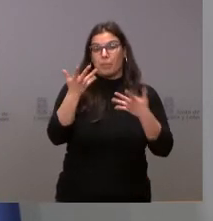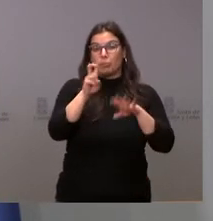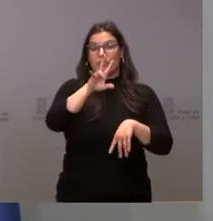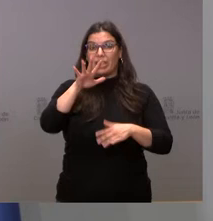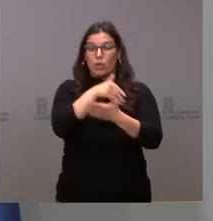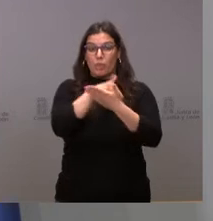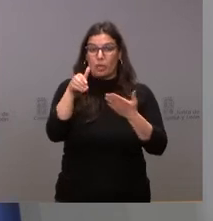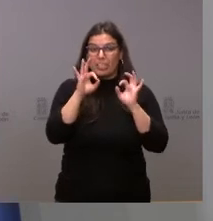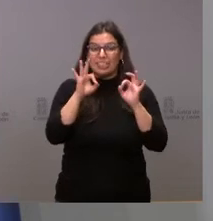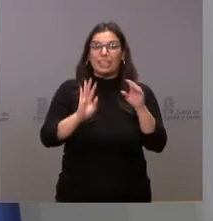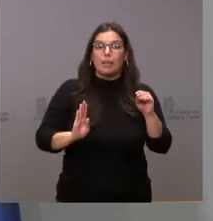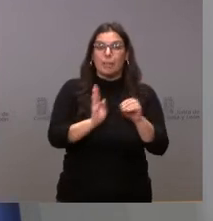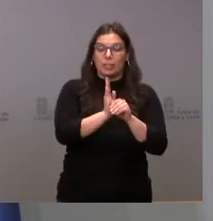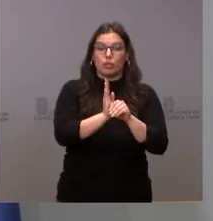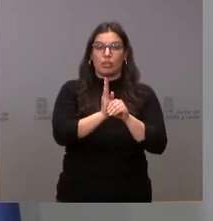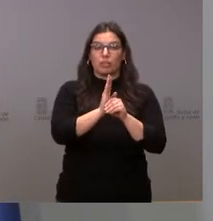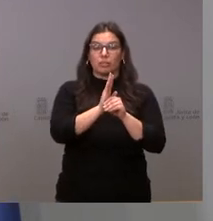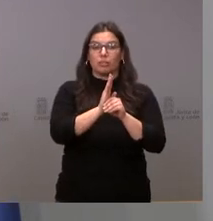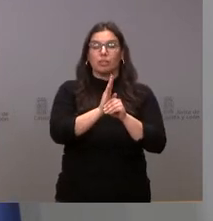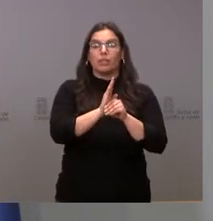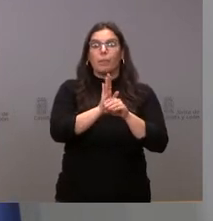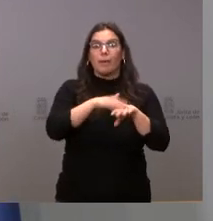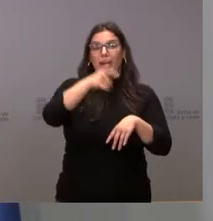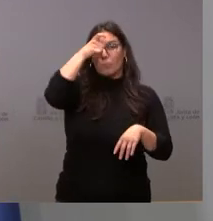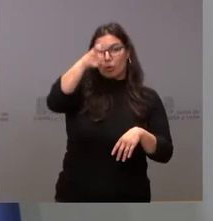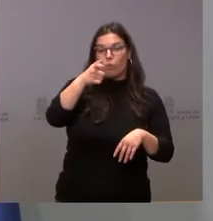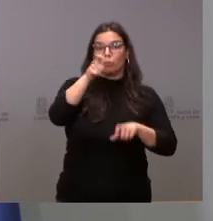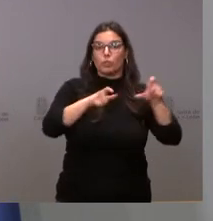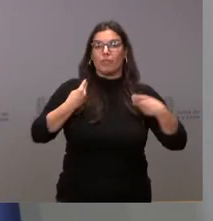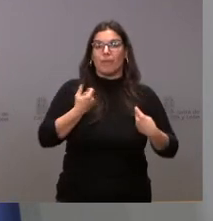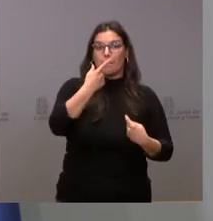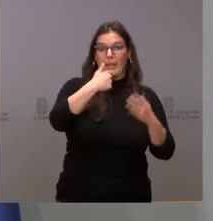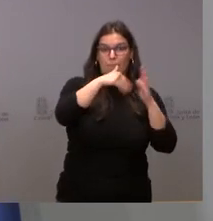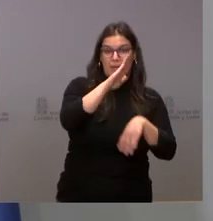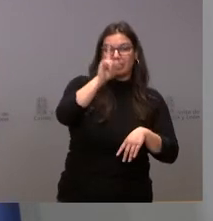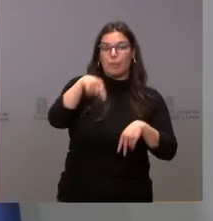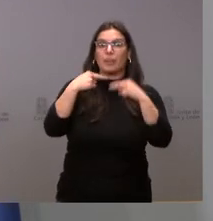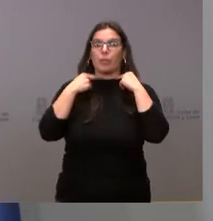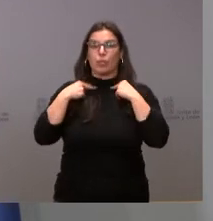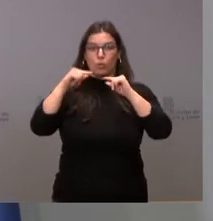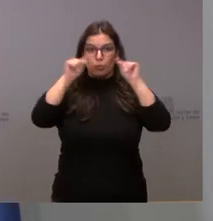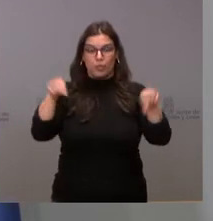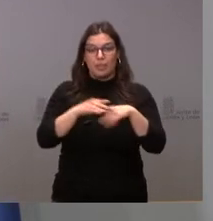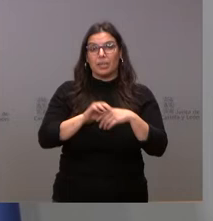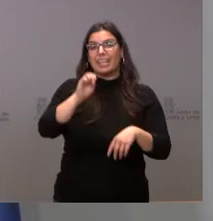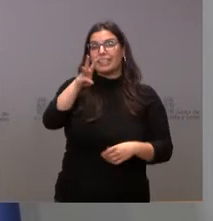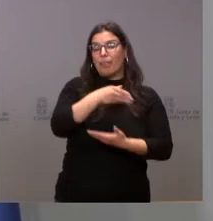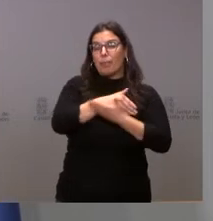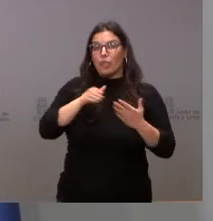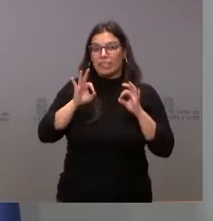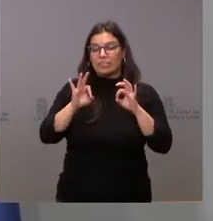millones son inversiones sostenibles en municipios de más de mil habitantes y en las diputaciones provinciales, 13 millones